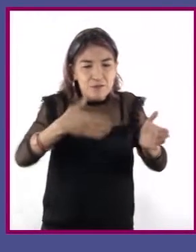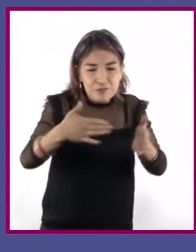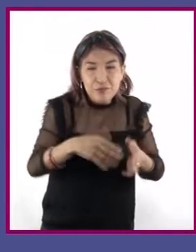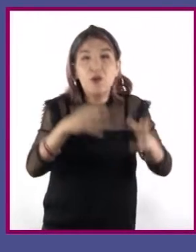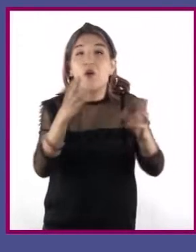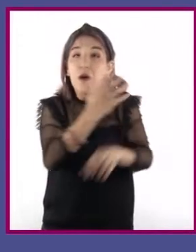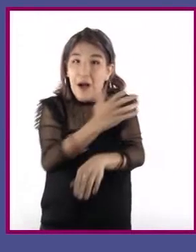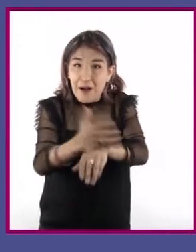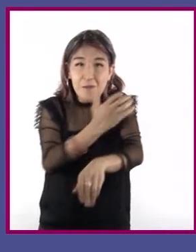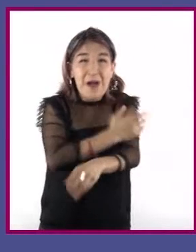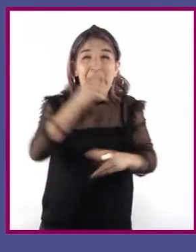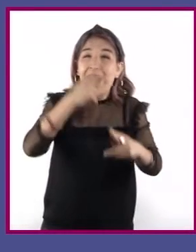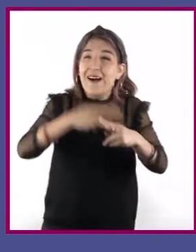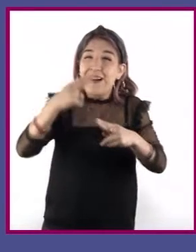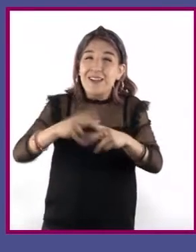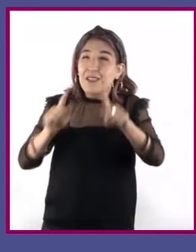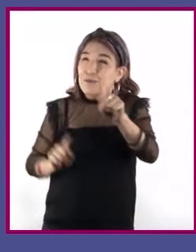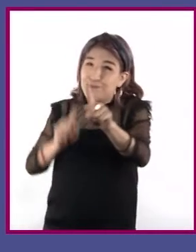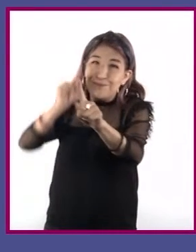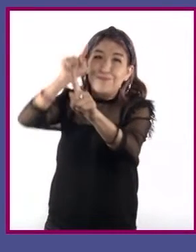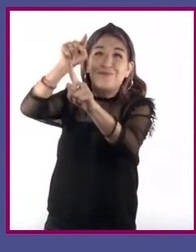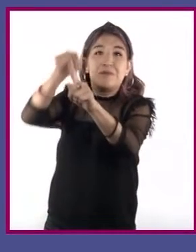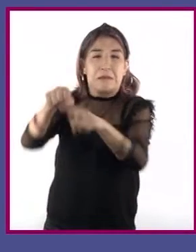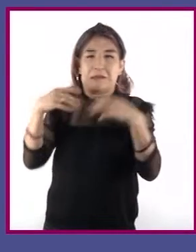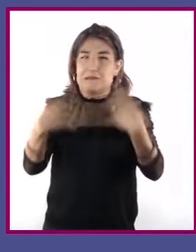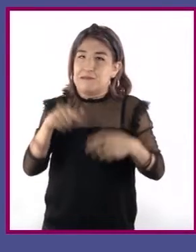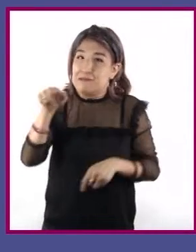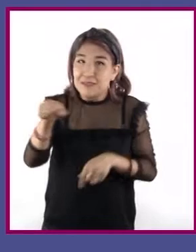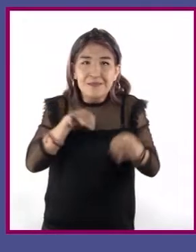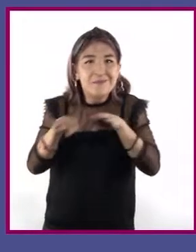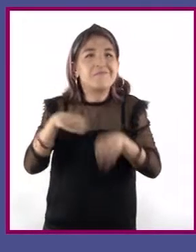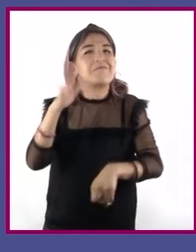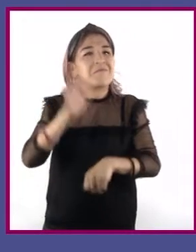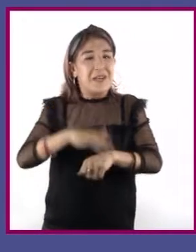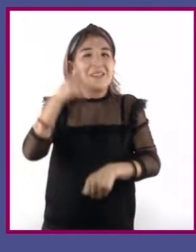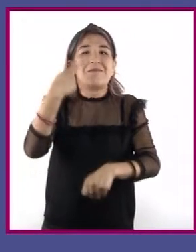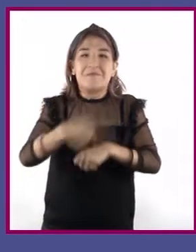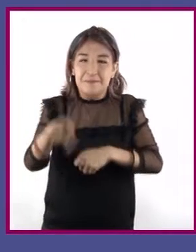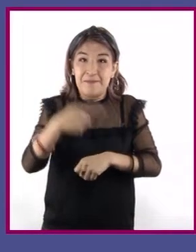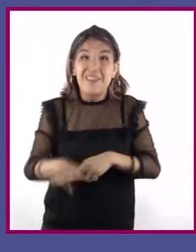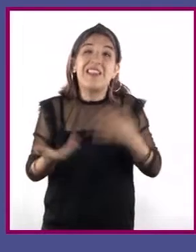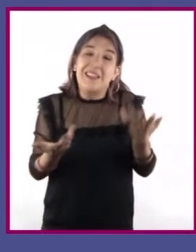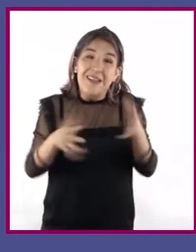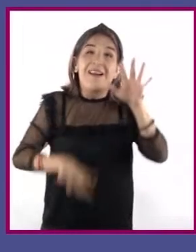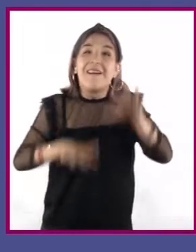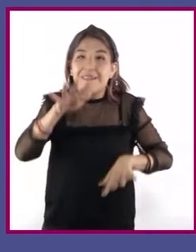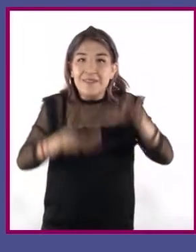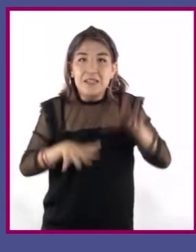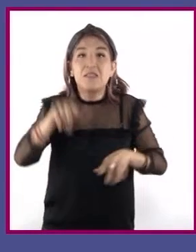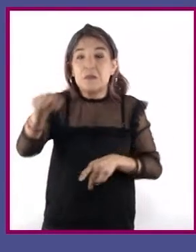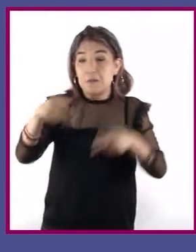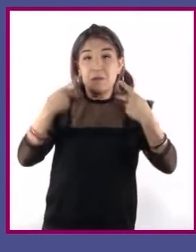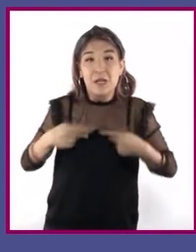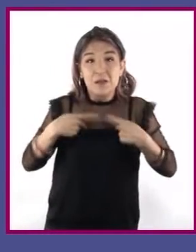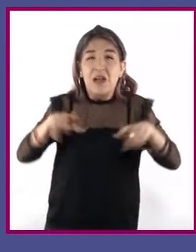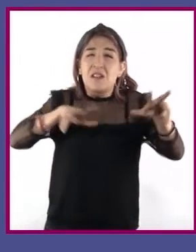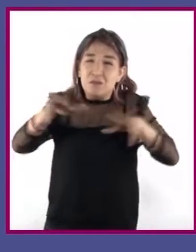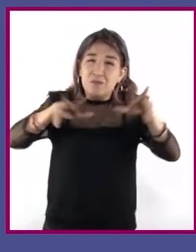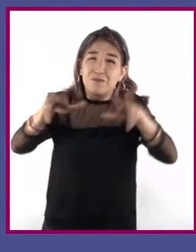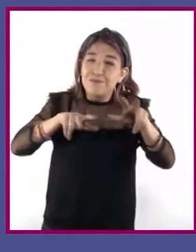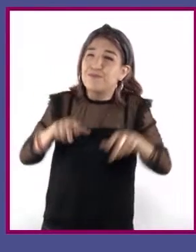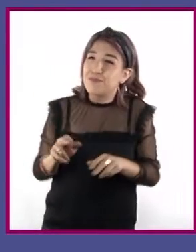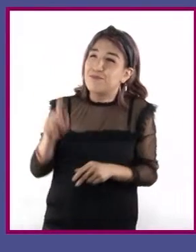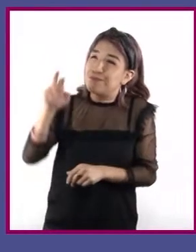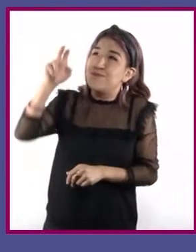Este trabajo debe ser uno de los más peligrosos que existen. En muchas ocasiones, los escaladores deben pasar